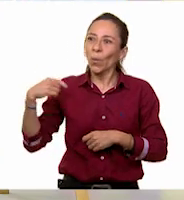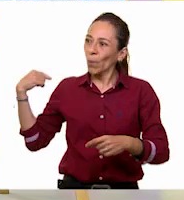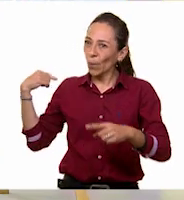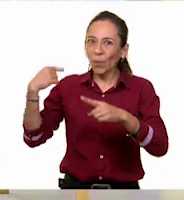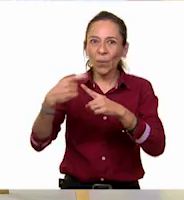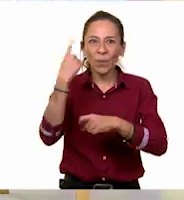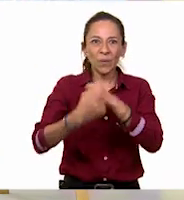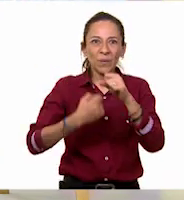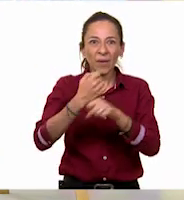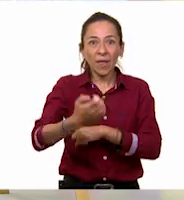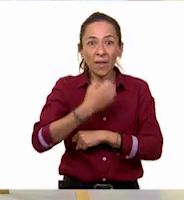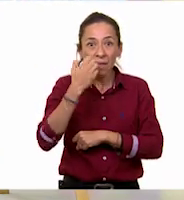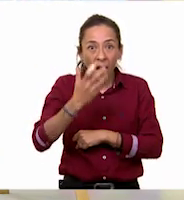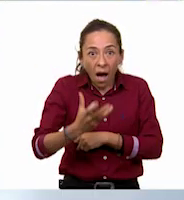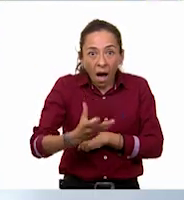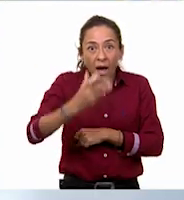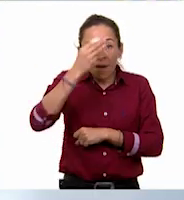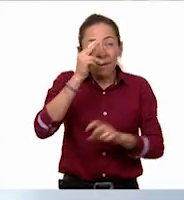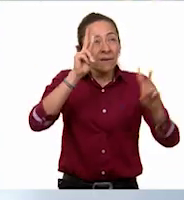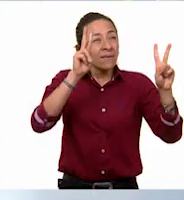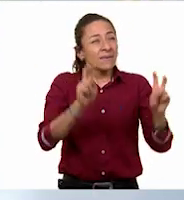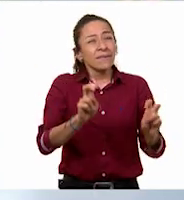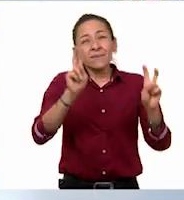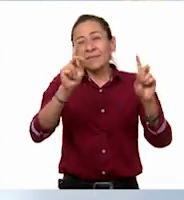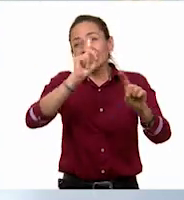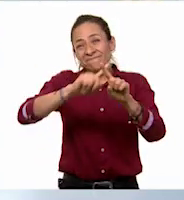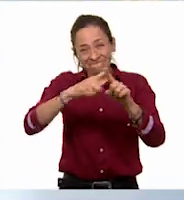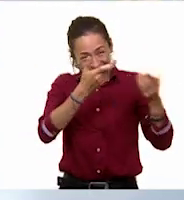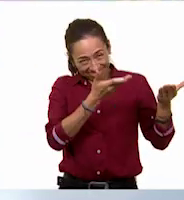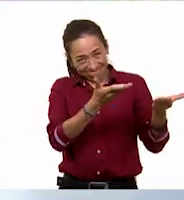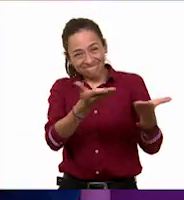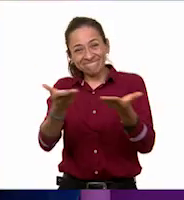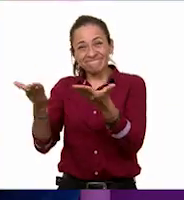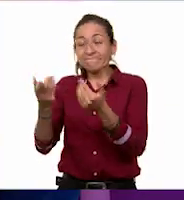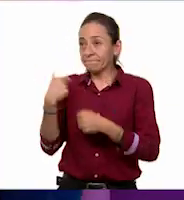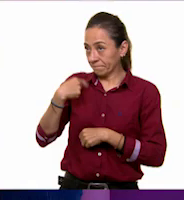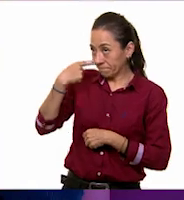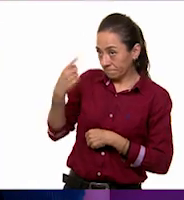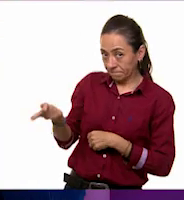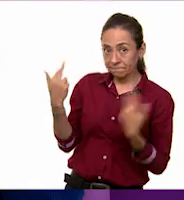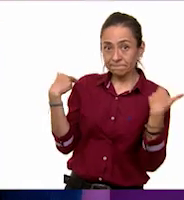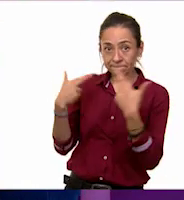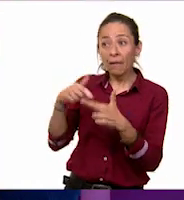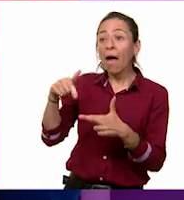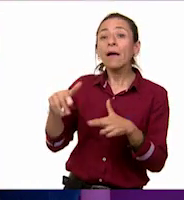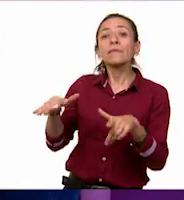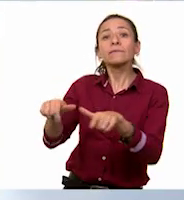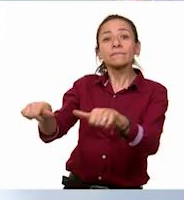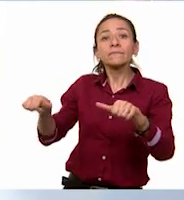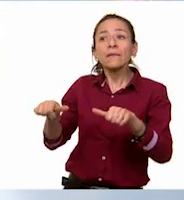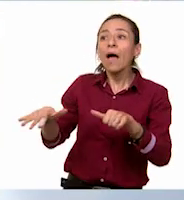ciclo escolar. Así es, maestra. Como podemos ver, aquí tenemos el área de los animales.